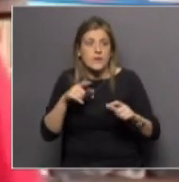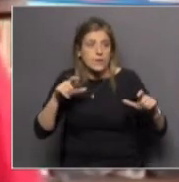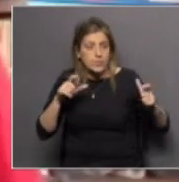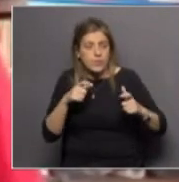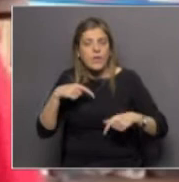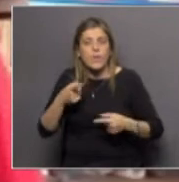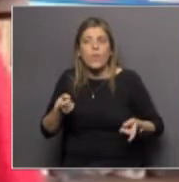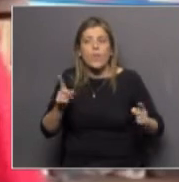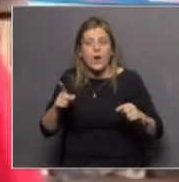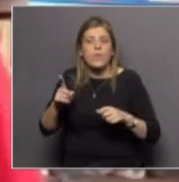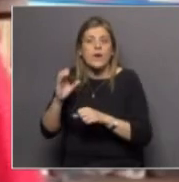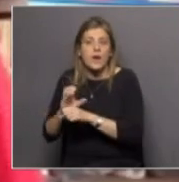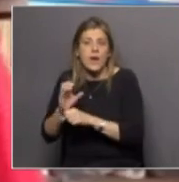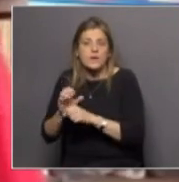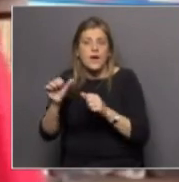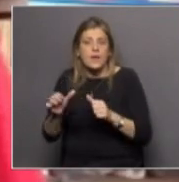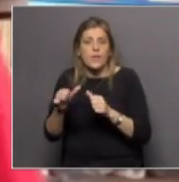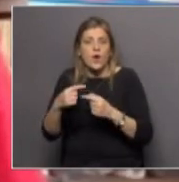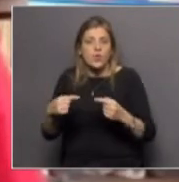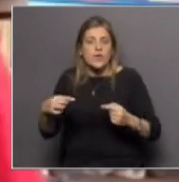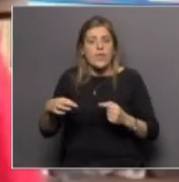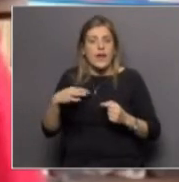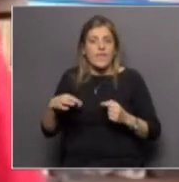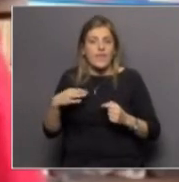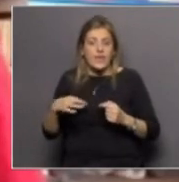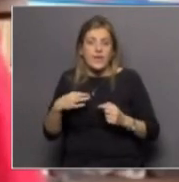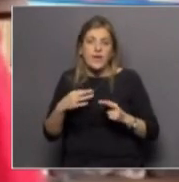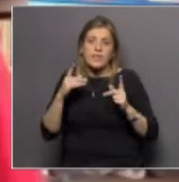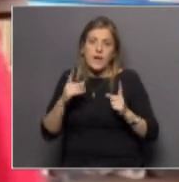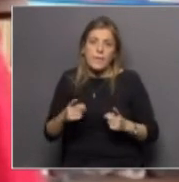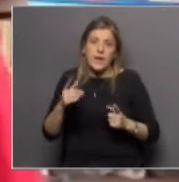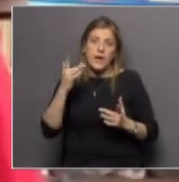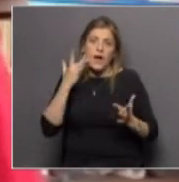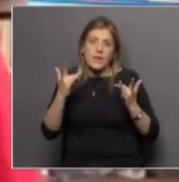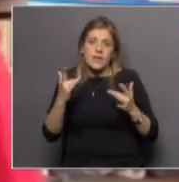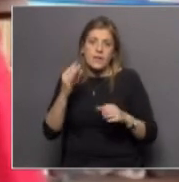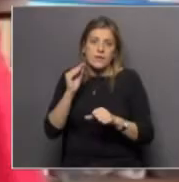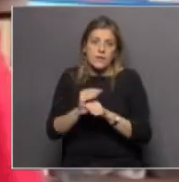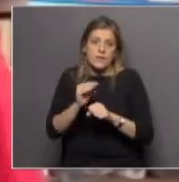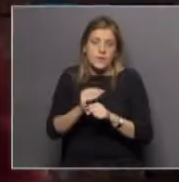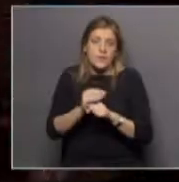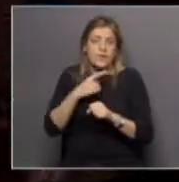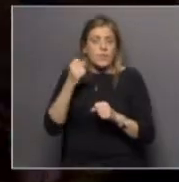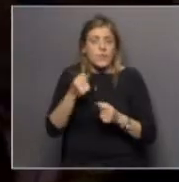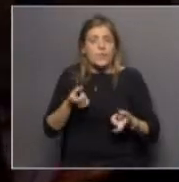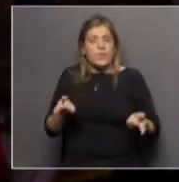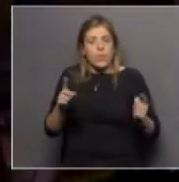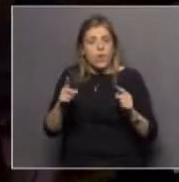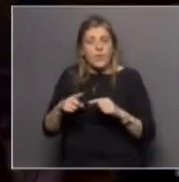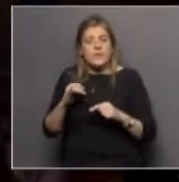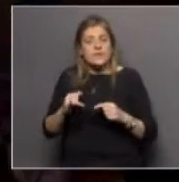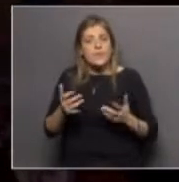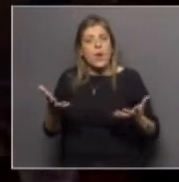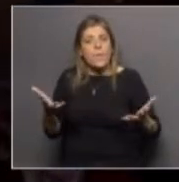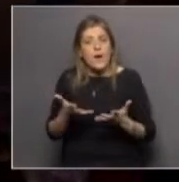actividades que son muy importantes para la vida todo lo que tiene que ver con la actividad artística cultural pero por